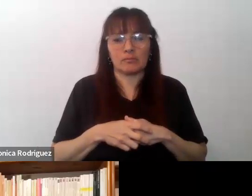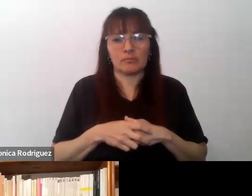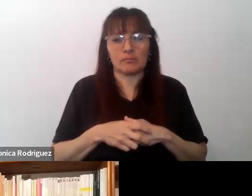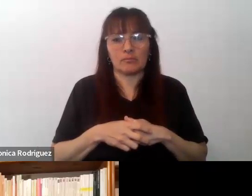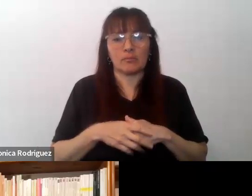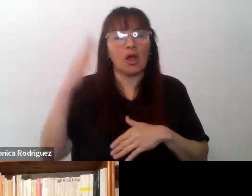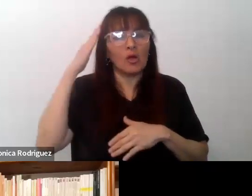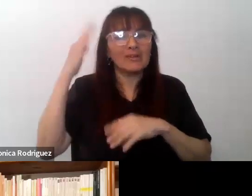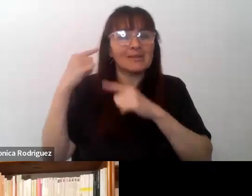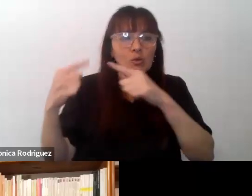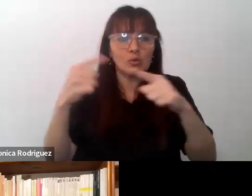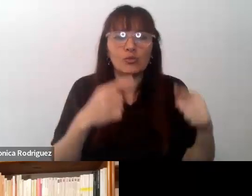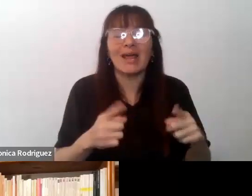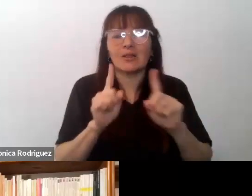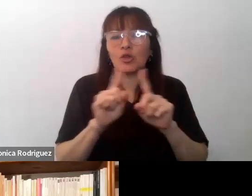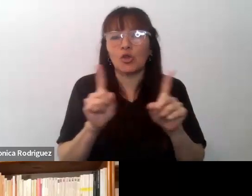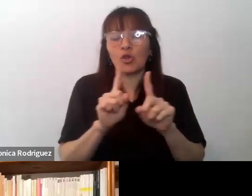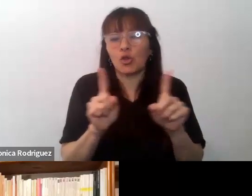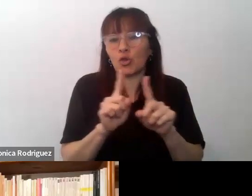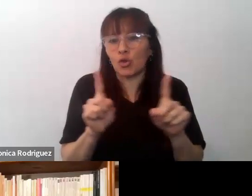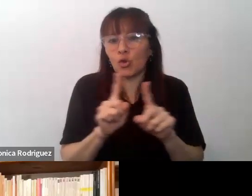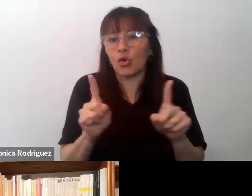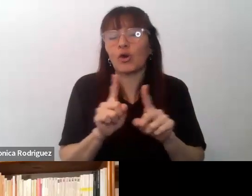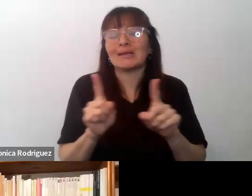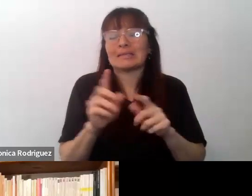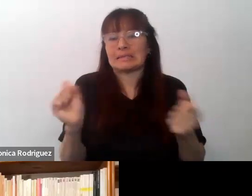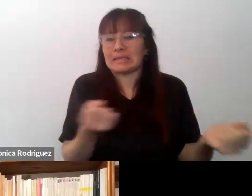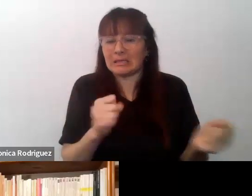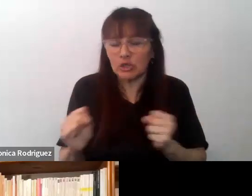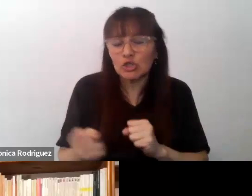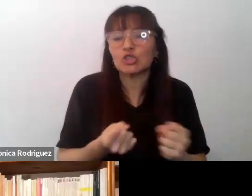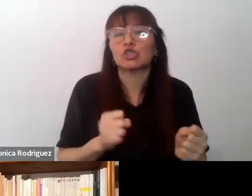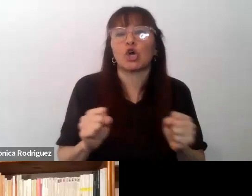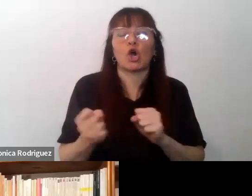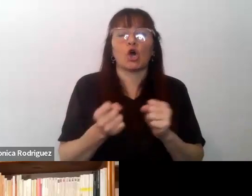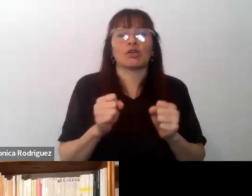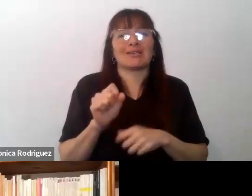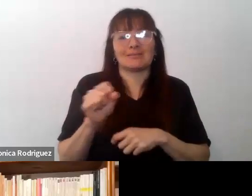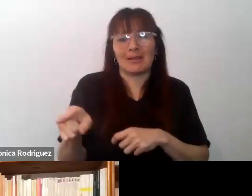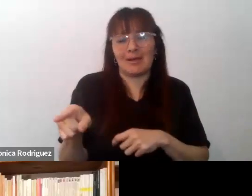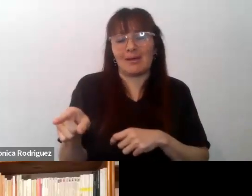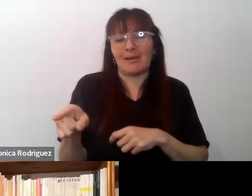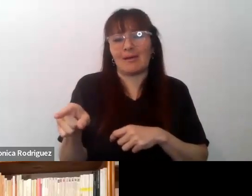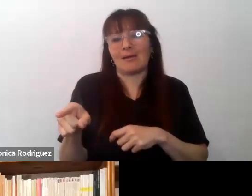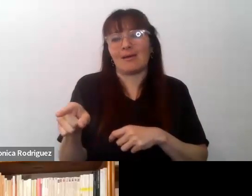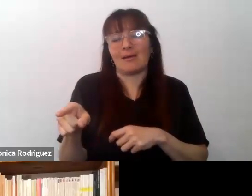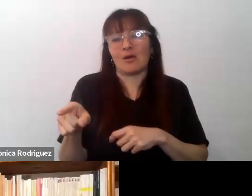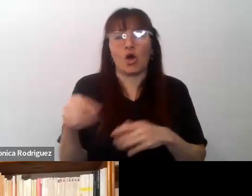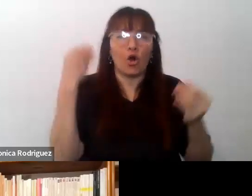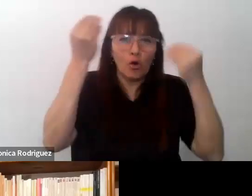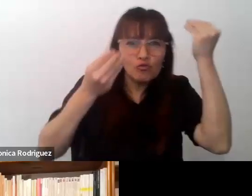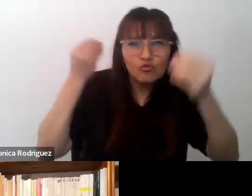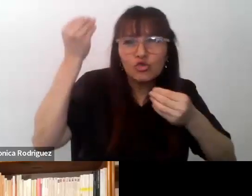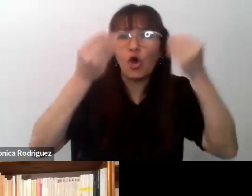Y lo intercultural no es la evacuación de las tensiones de los confusiones o